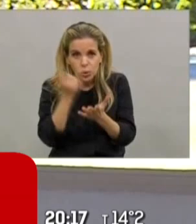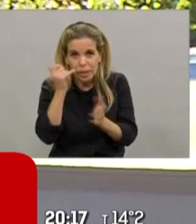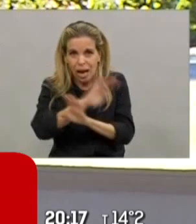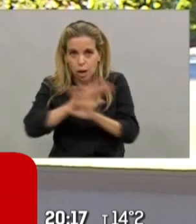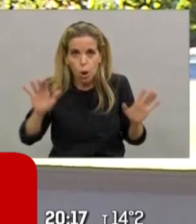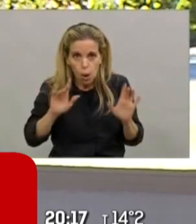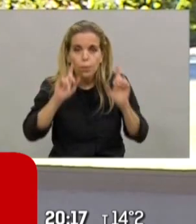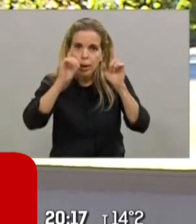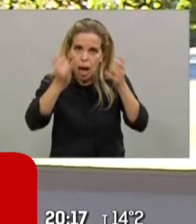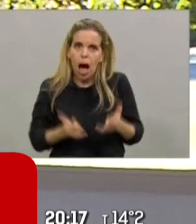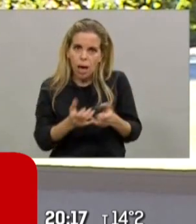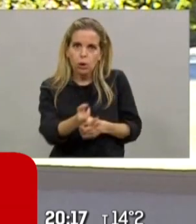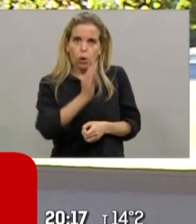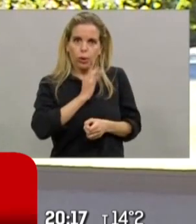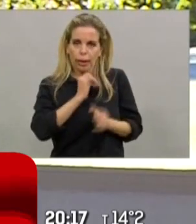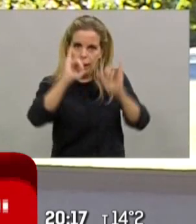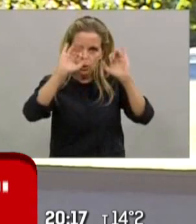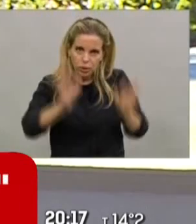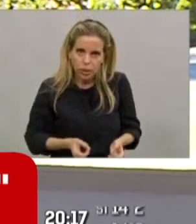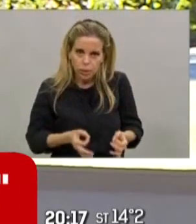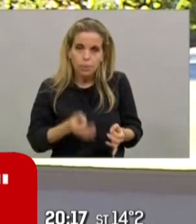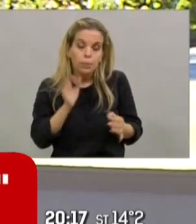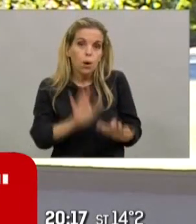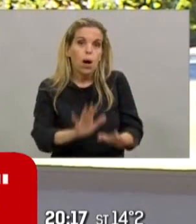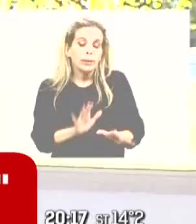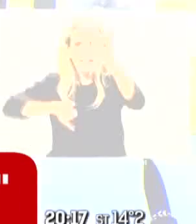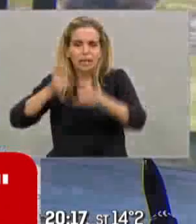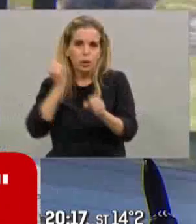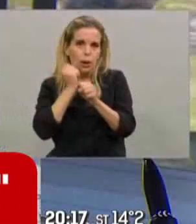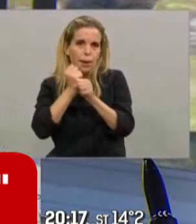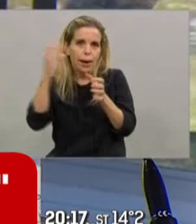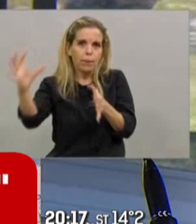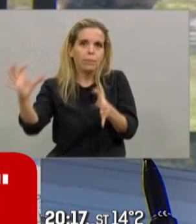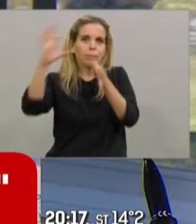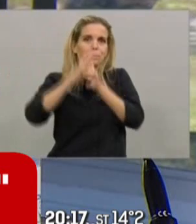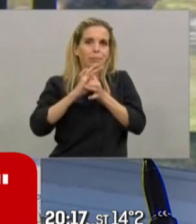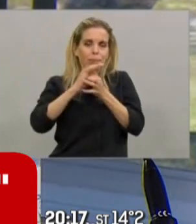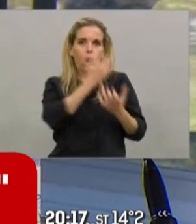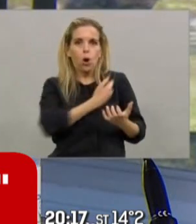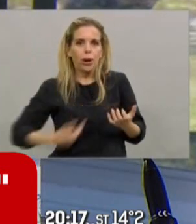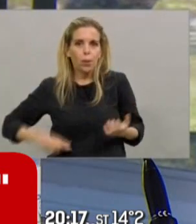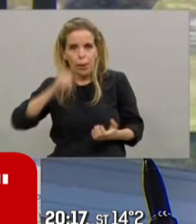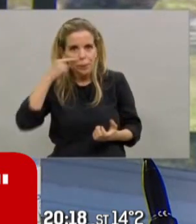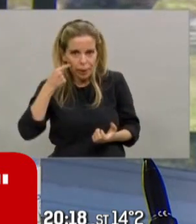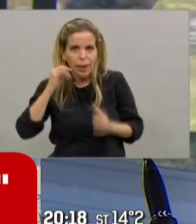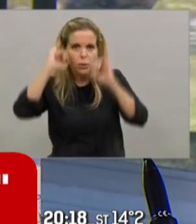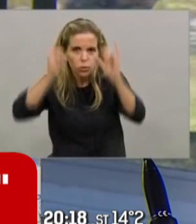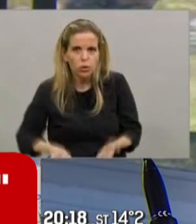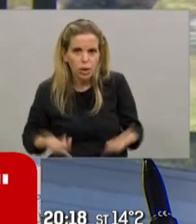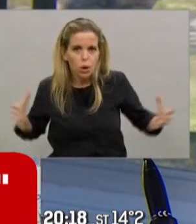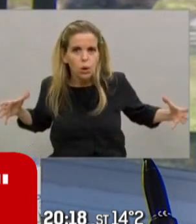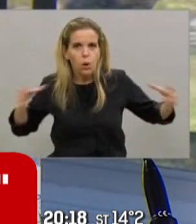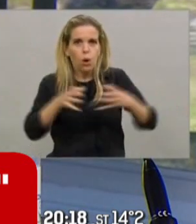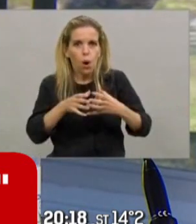altos como decía y tenemos que convivir con el virus. Creo que en este tiempo se comprendió más que nunca